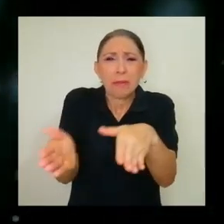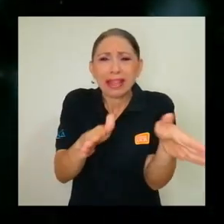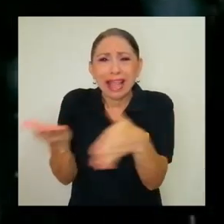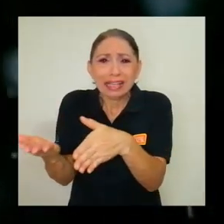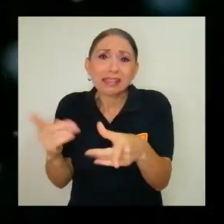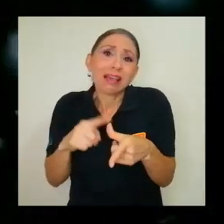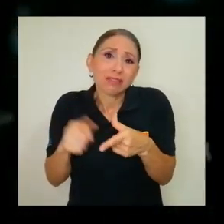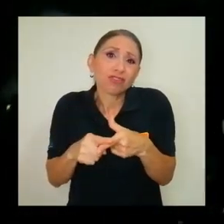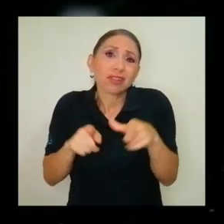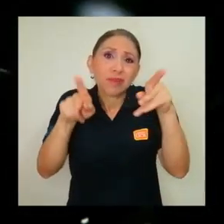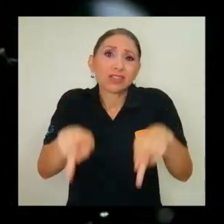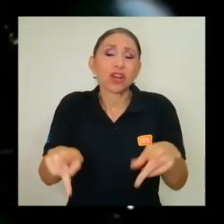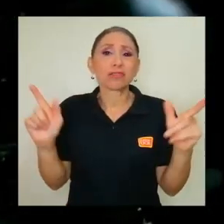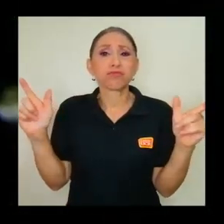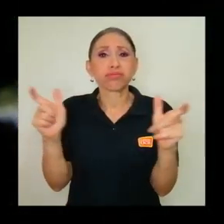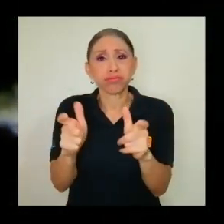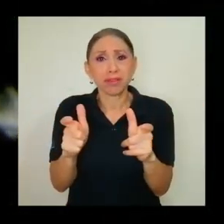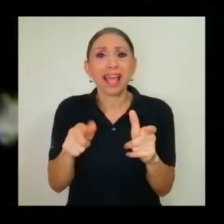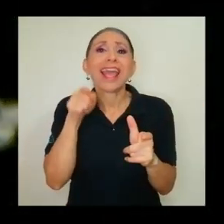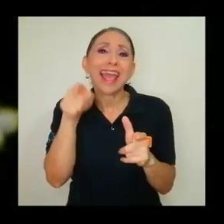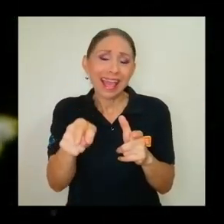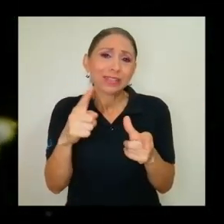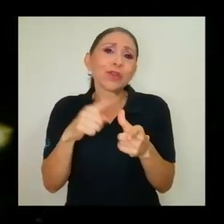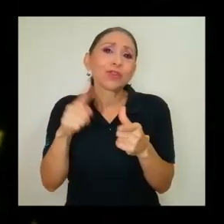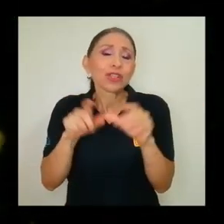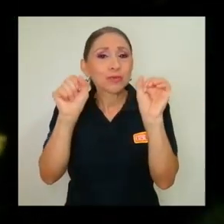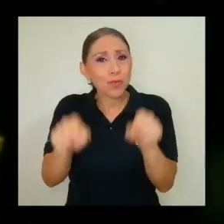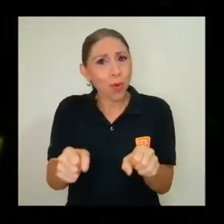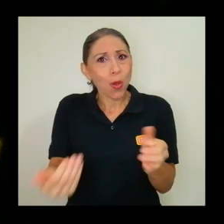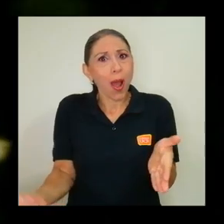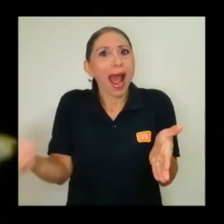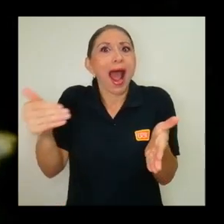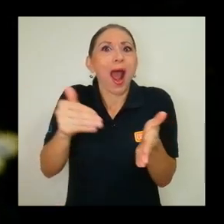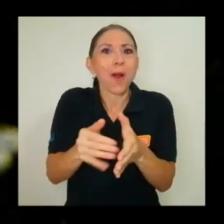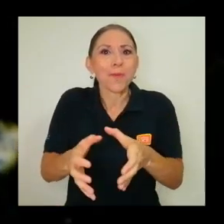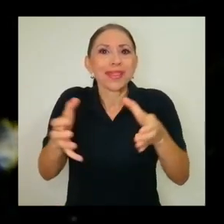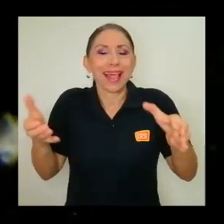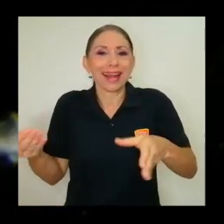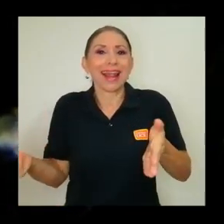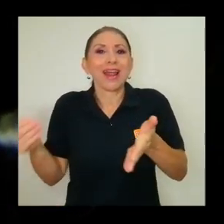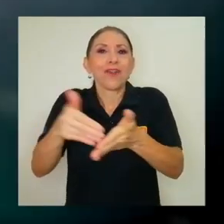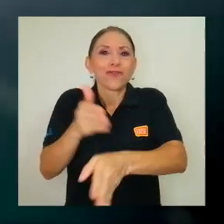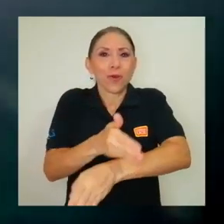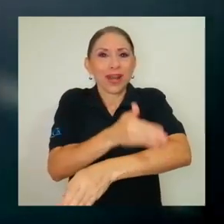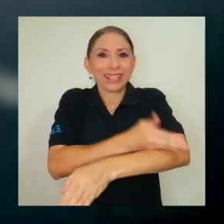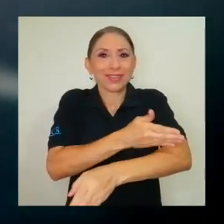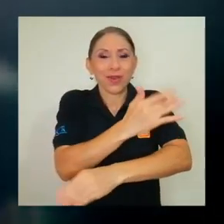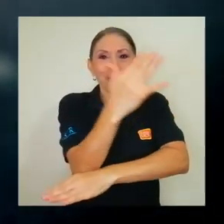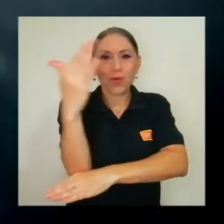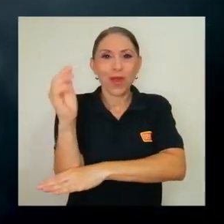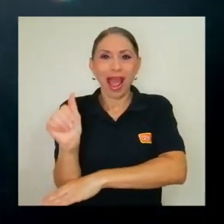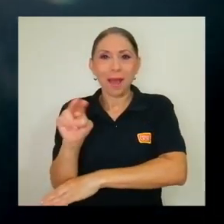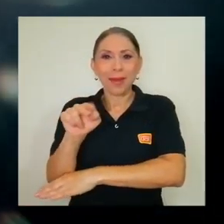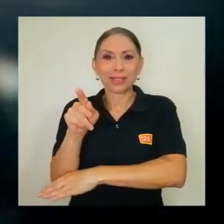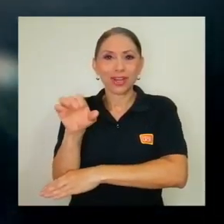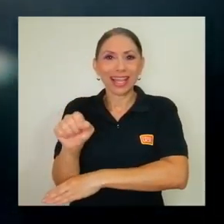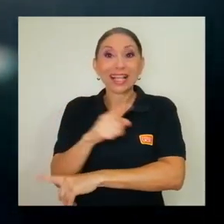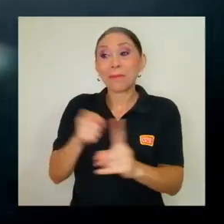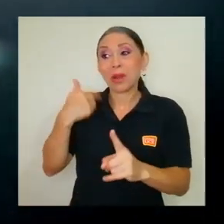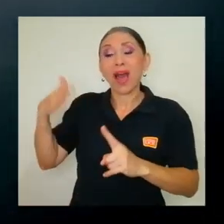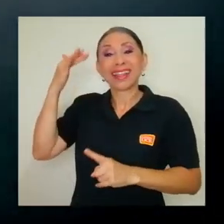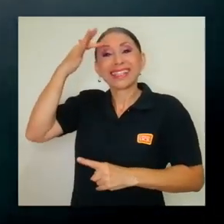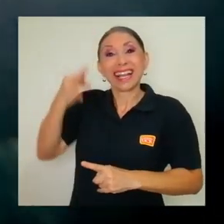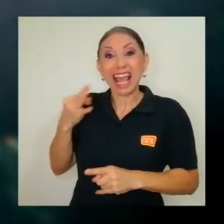menos personas y eso también pudo aumentar la recuperación de la Amazonía. Pero que no era como se pensaba antes, que toda la